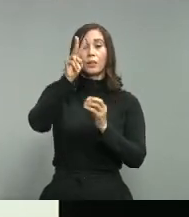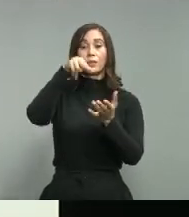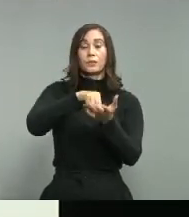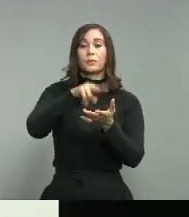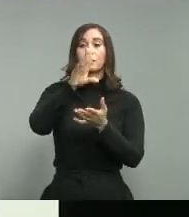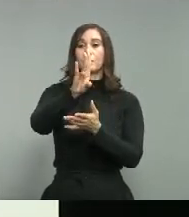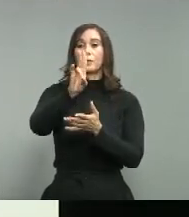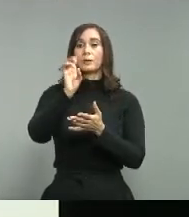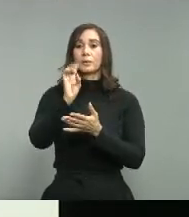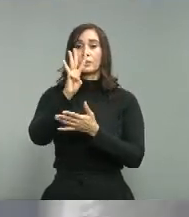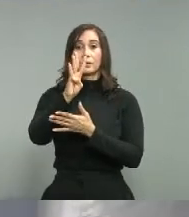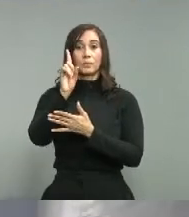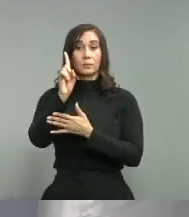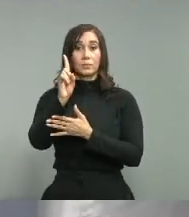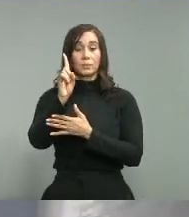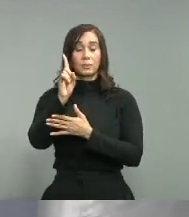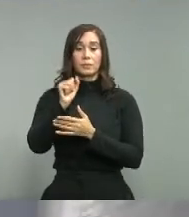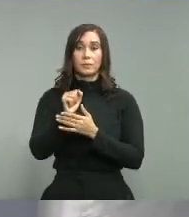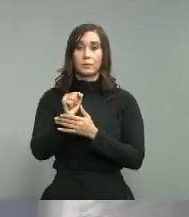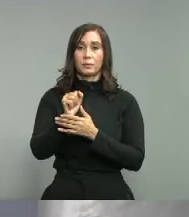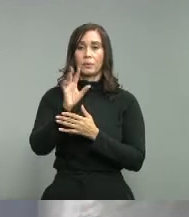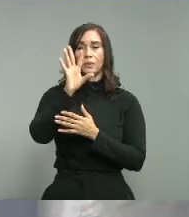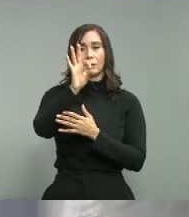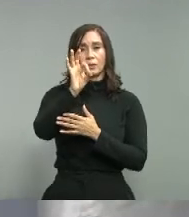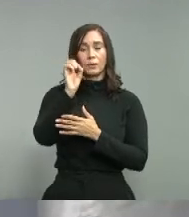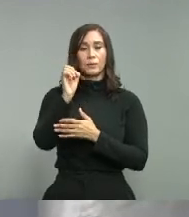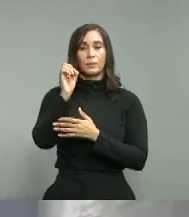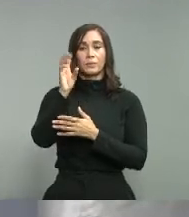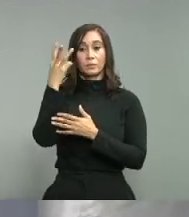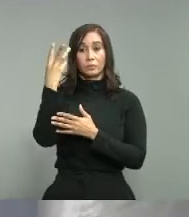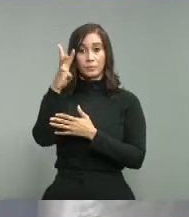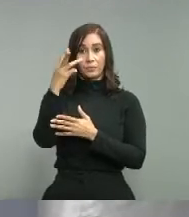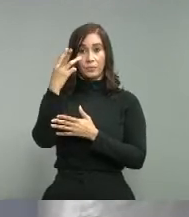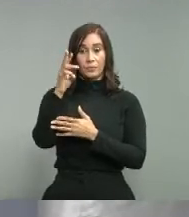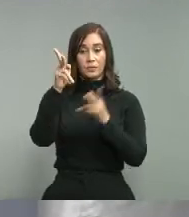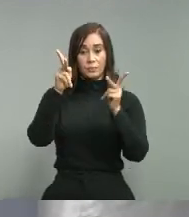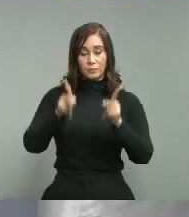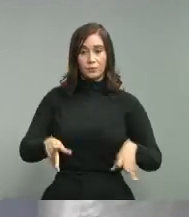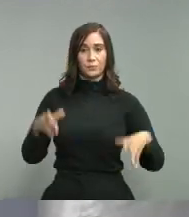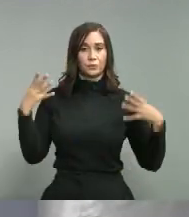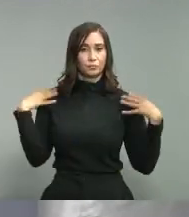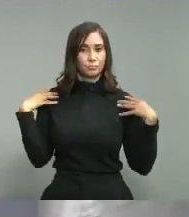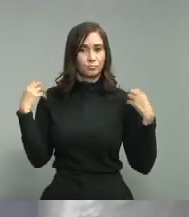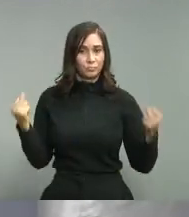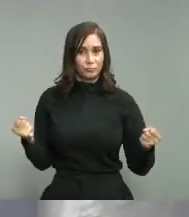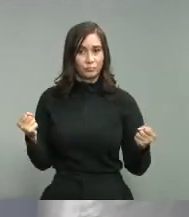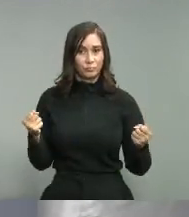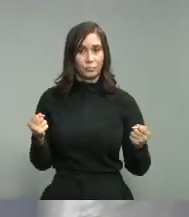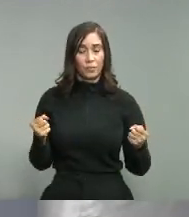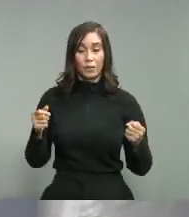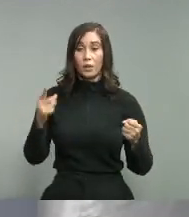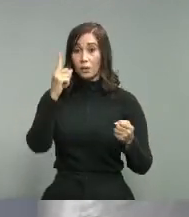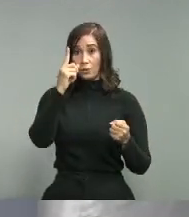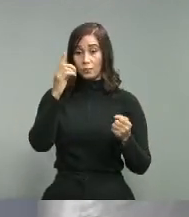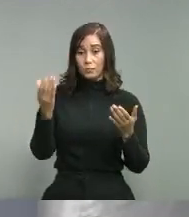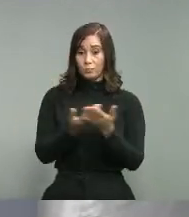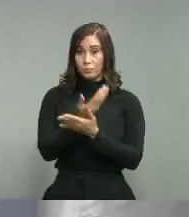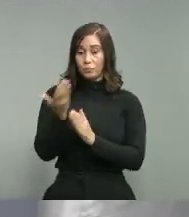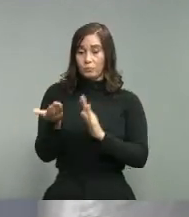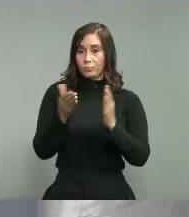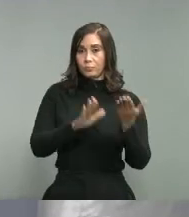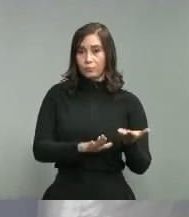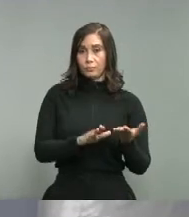.741 916 recuperados y un nuevo fallecimiento